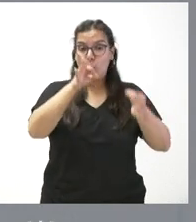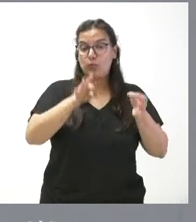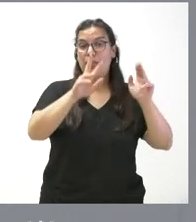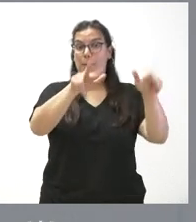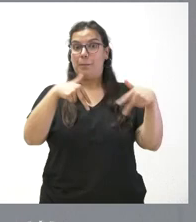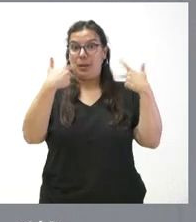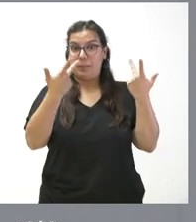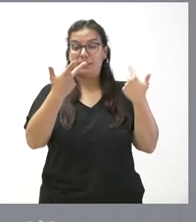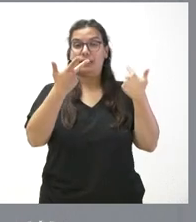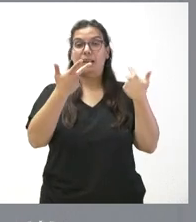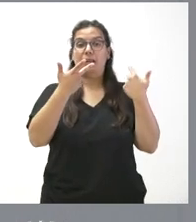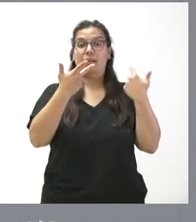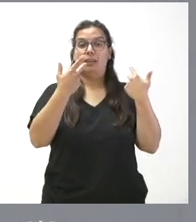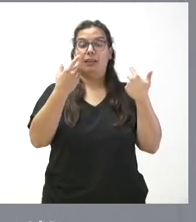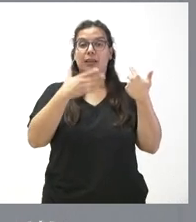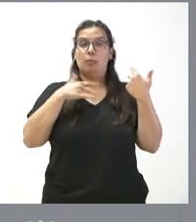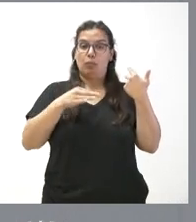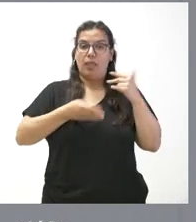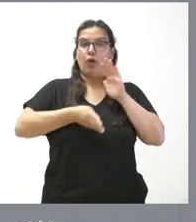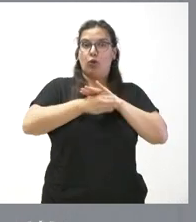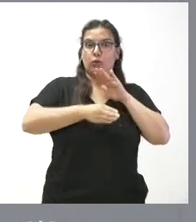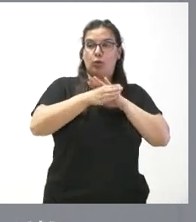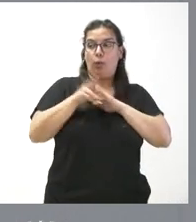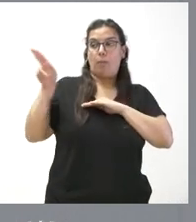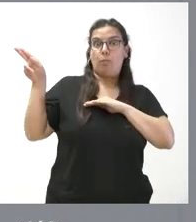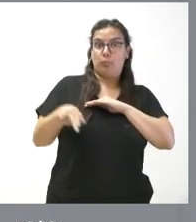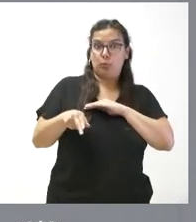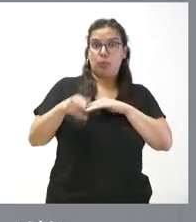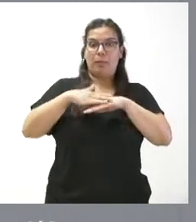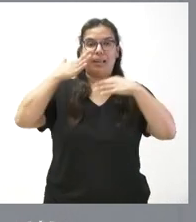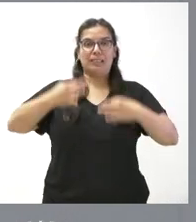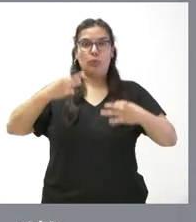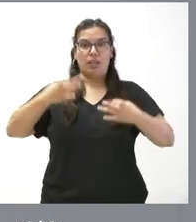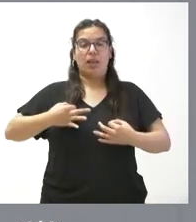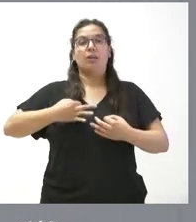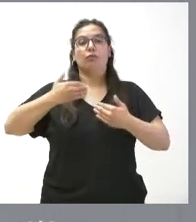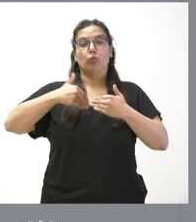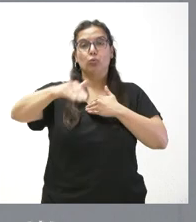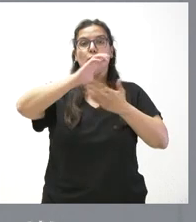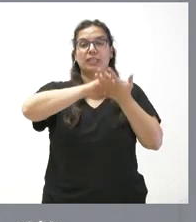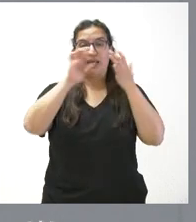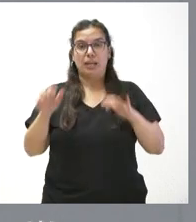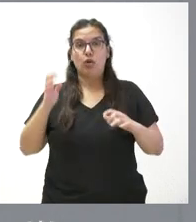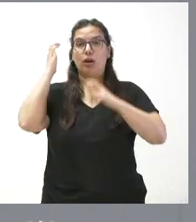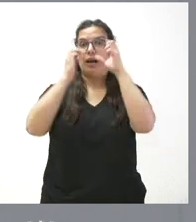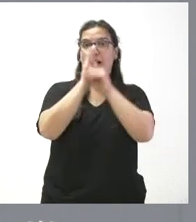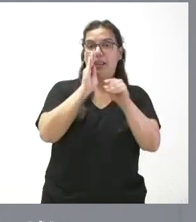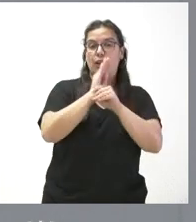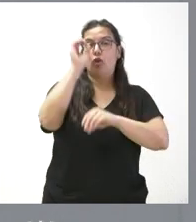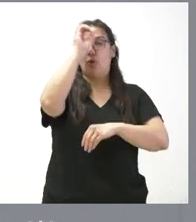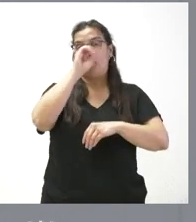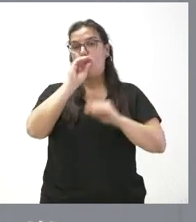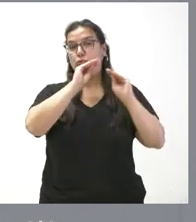permite apoyar y garantizar el futuro de Castilla y León y de los ganaderos de Castilla y León y lo que piensan las OPAs es